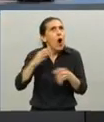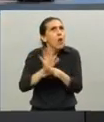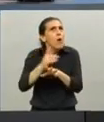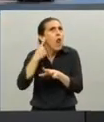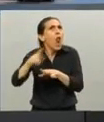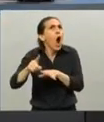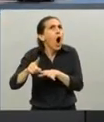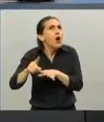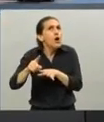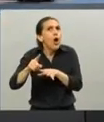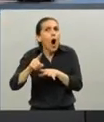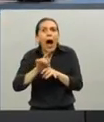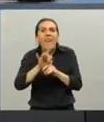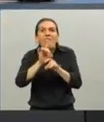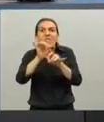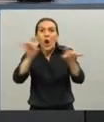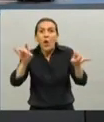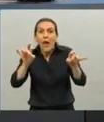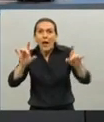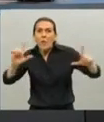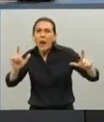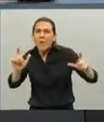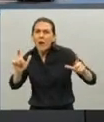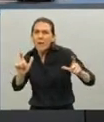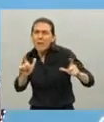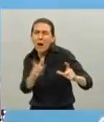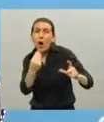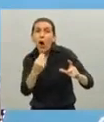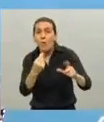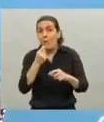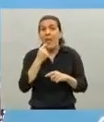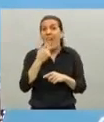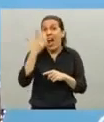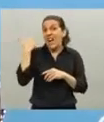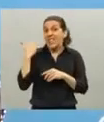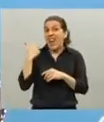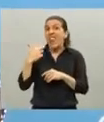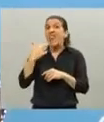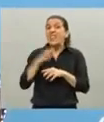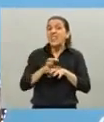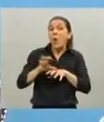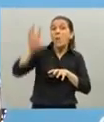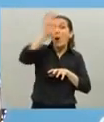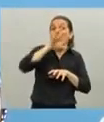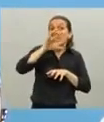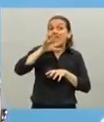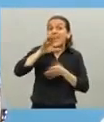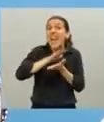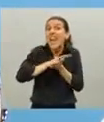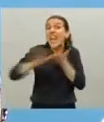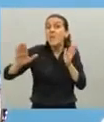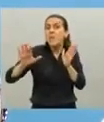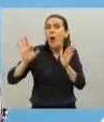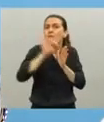logrado controlar la pandemia, es que en el día de ayer, en 19 provincias no hubo ningún caso de coronavirus.